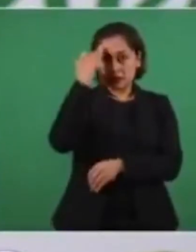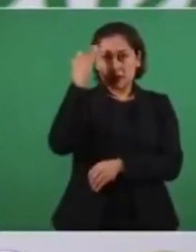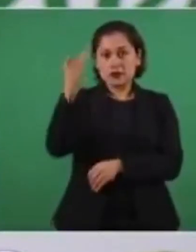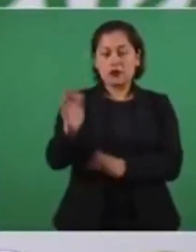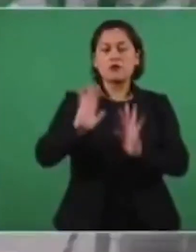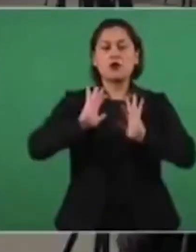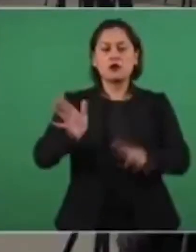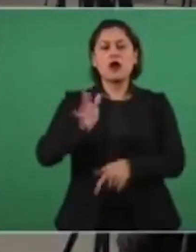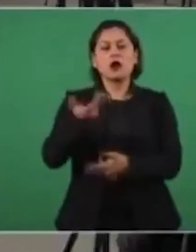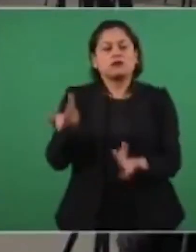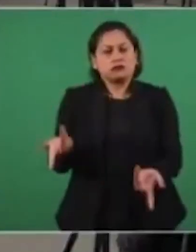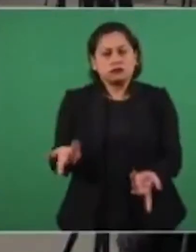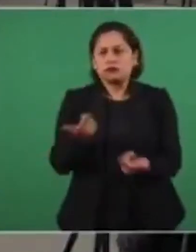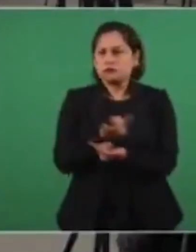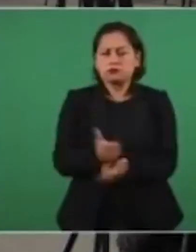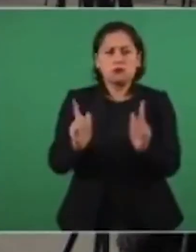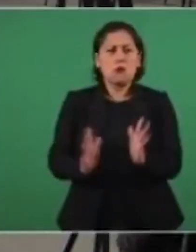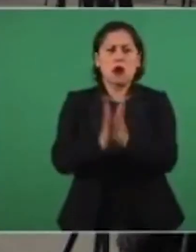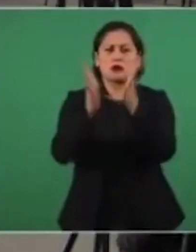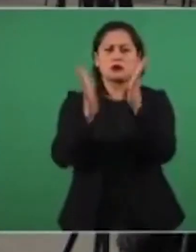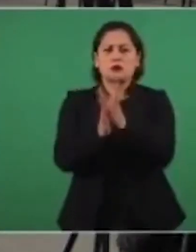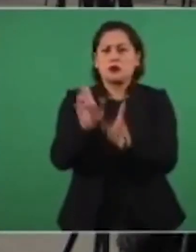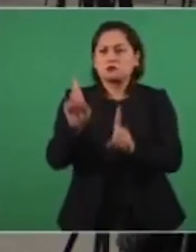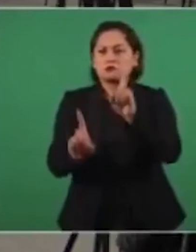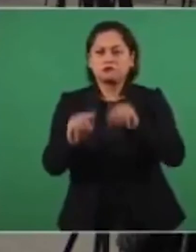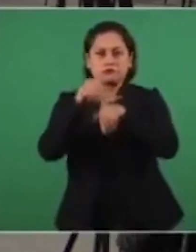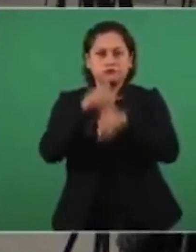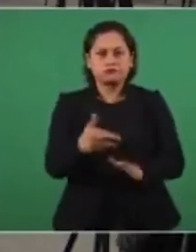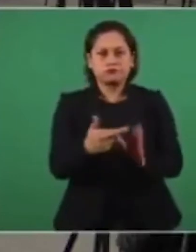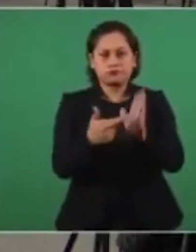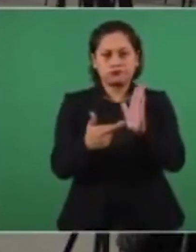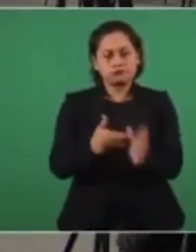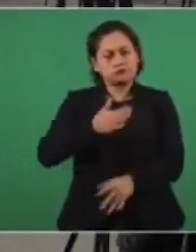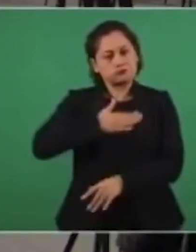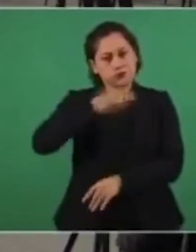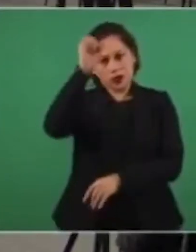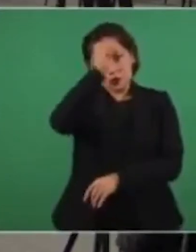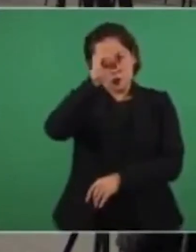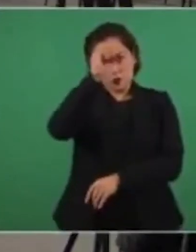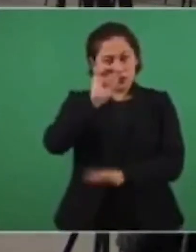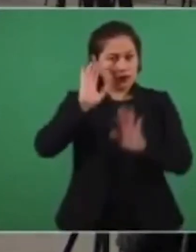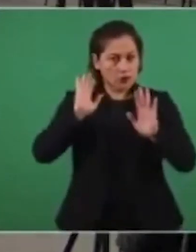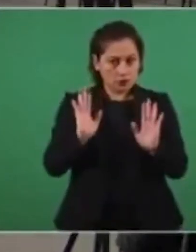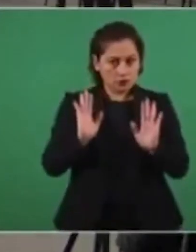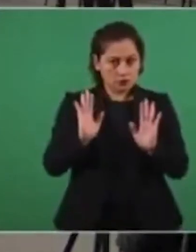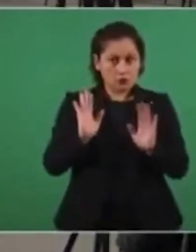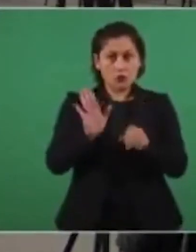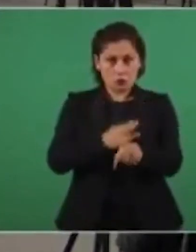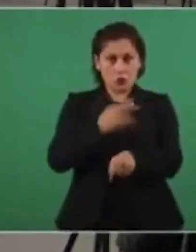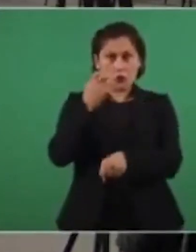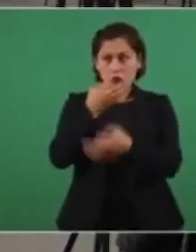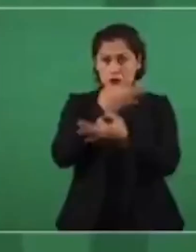las reglas que en su momento se dan. Y eso es en esencia lo que ahí se dijo, es verdad la información. Y por eso se dijo,